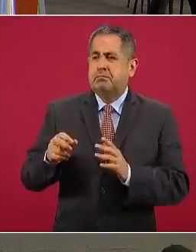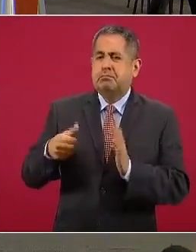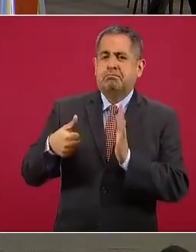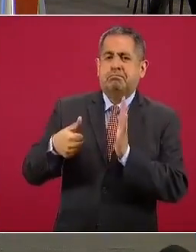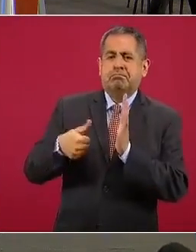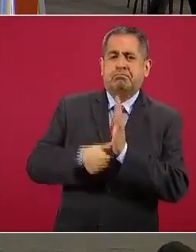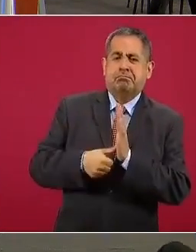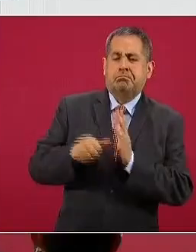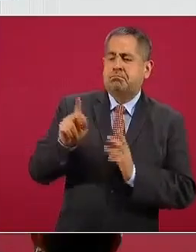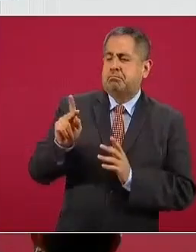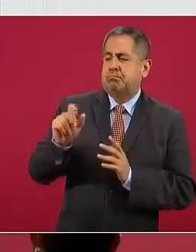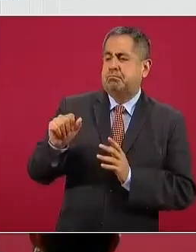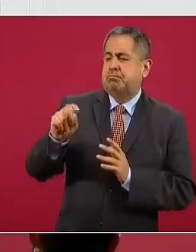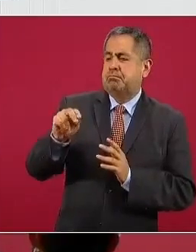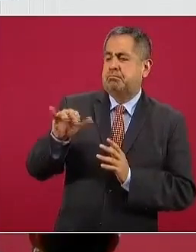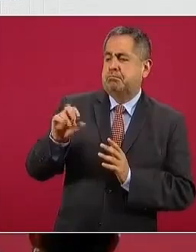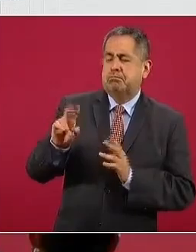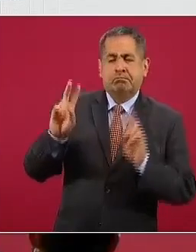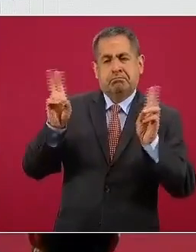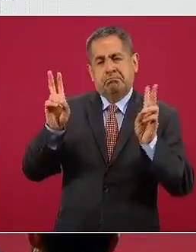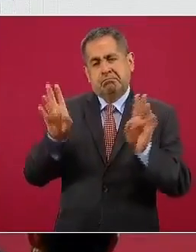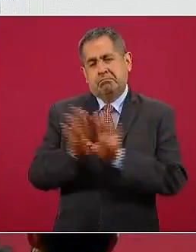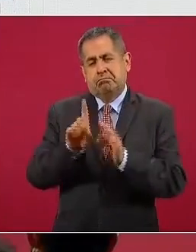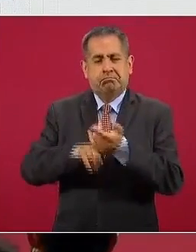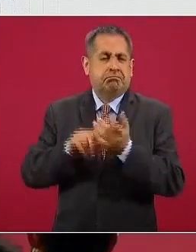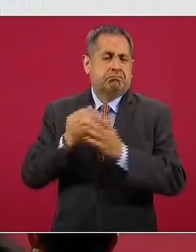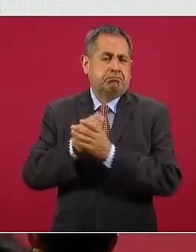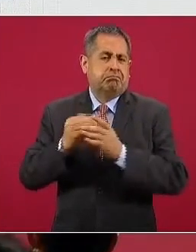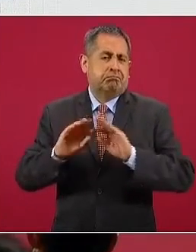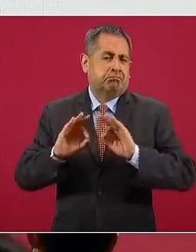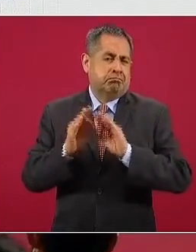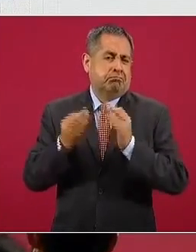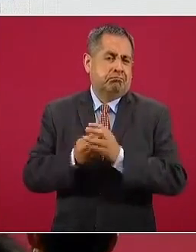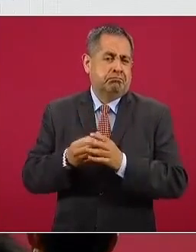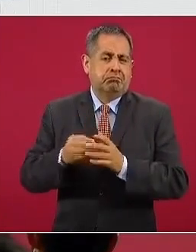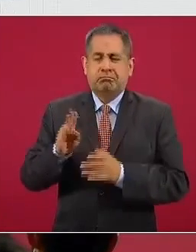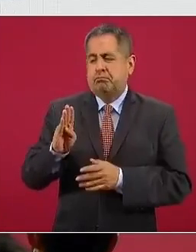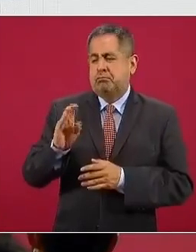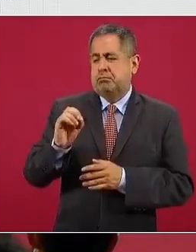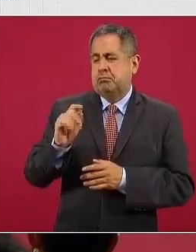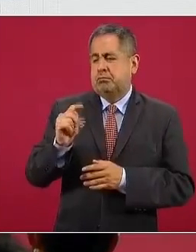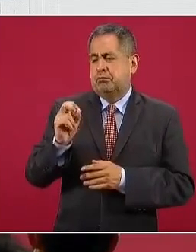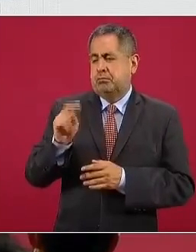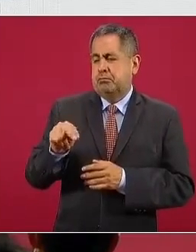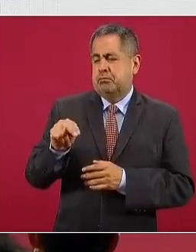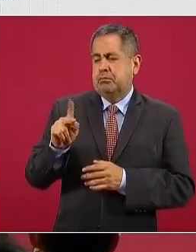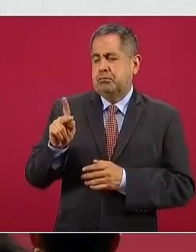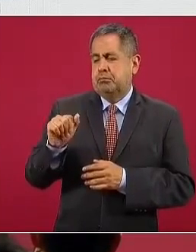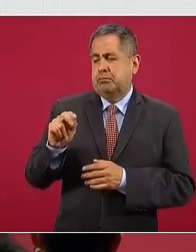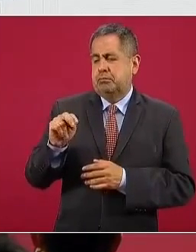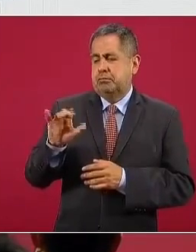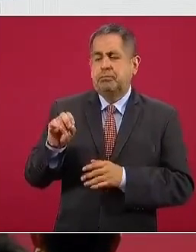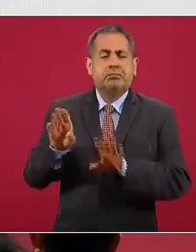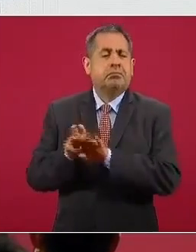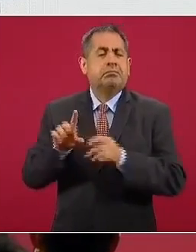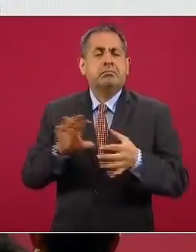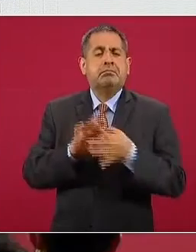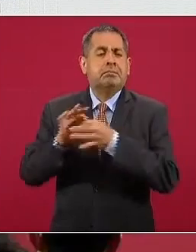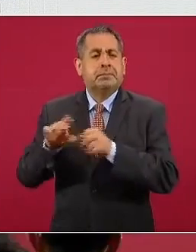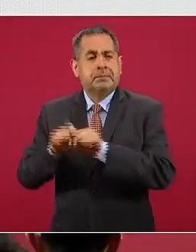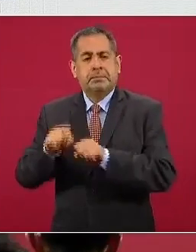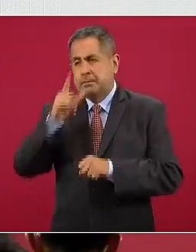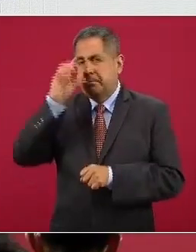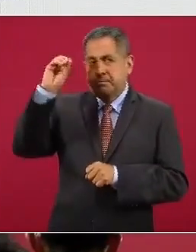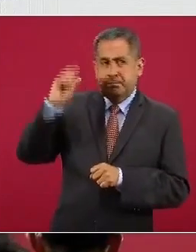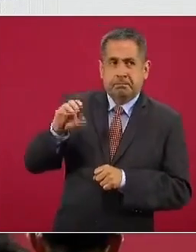modalidad de la operación, pero que corresponde con las precauciones ya indicadas en semáforo naranja y algunas que